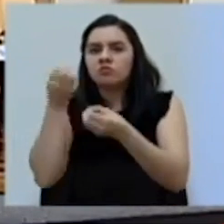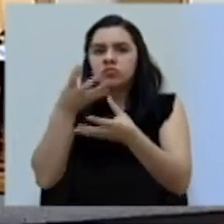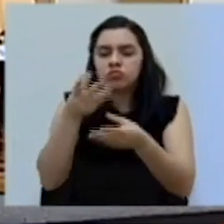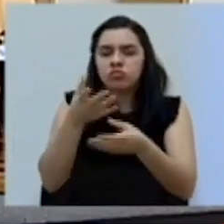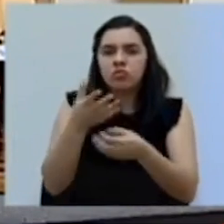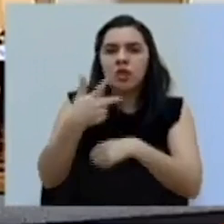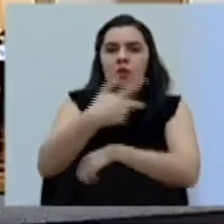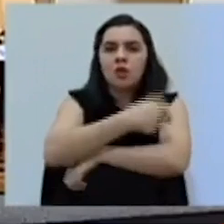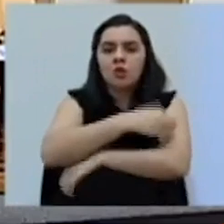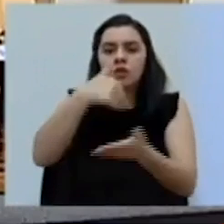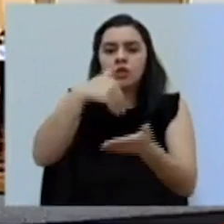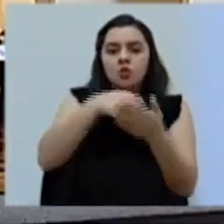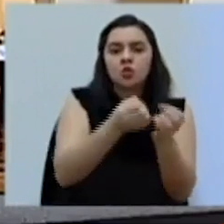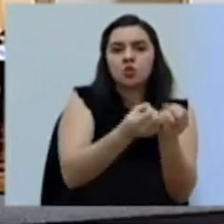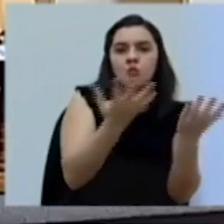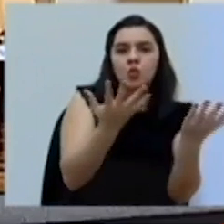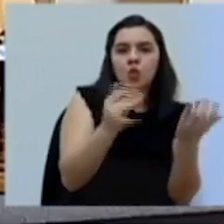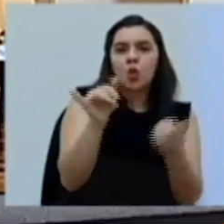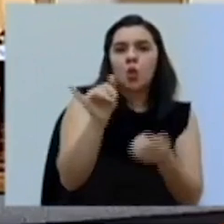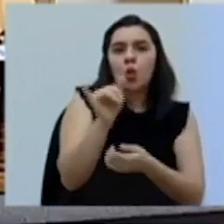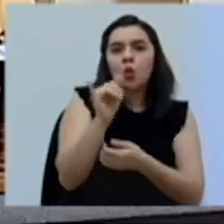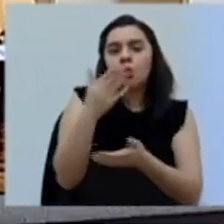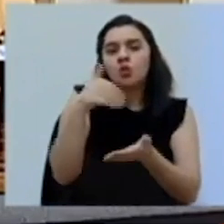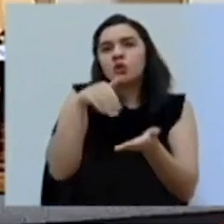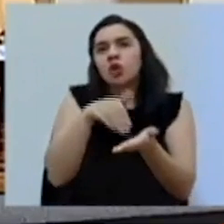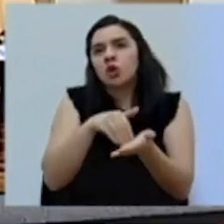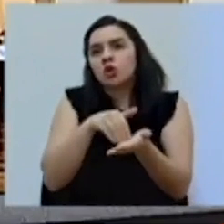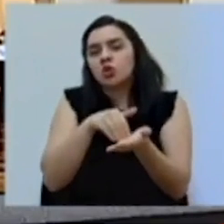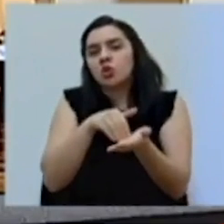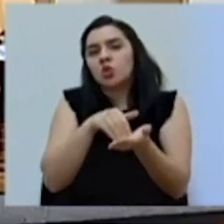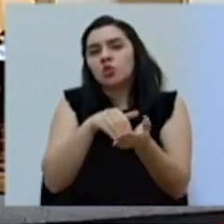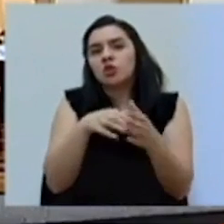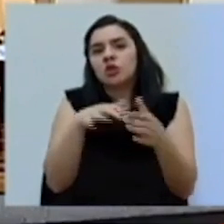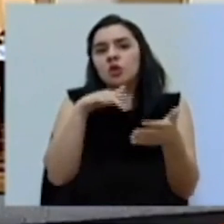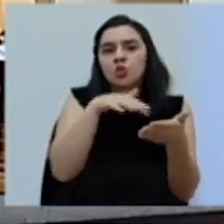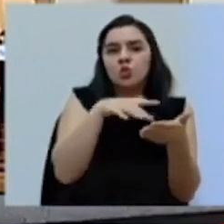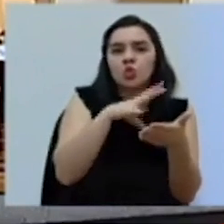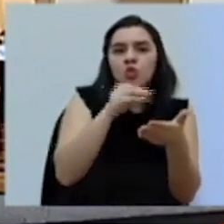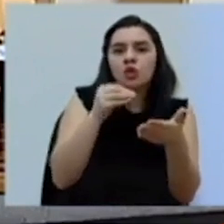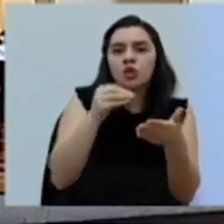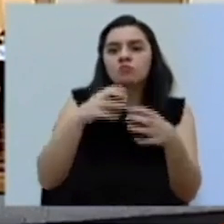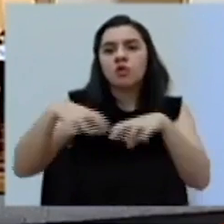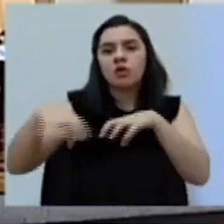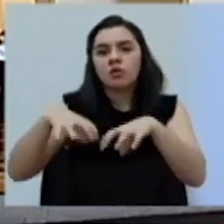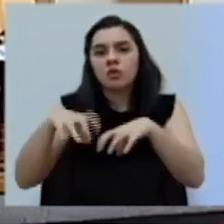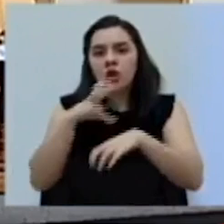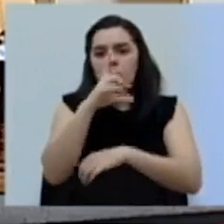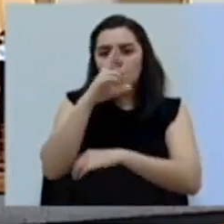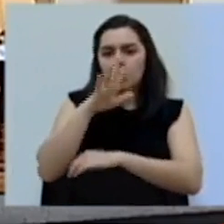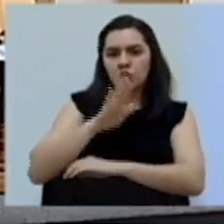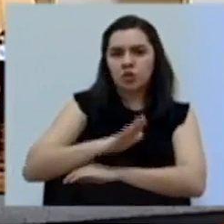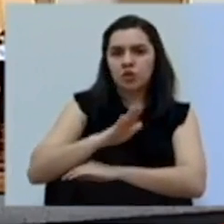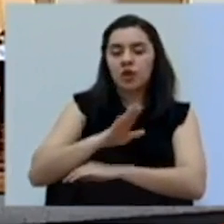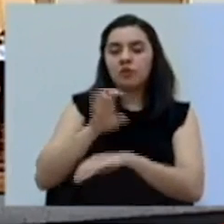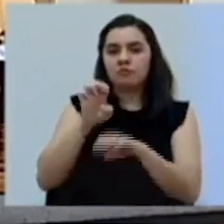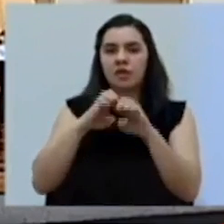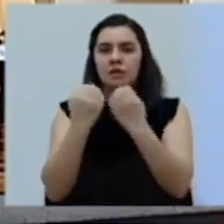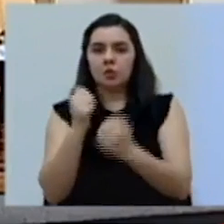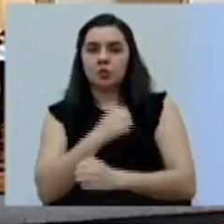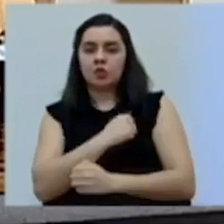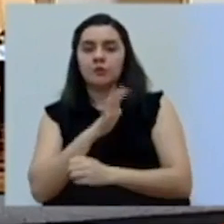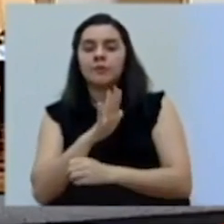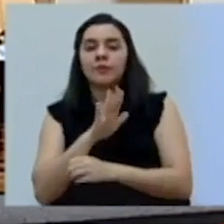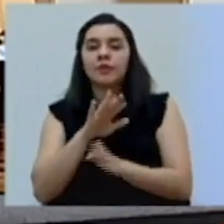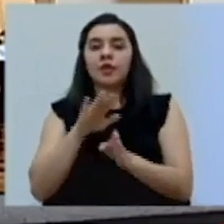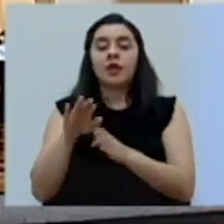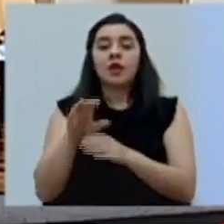vacunar en centros públicos como centros de convenciones y estudios. En Costa Rica, y estadios, perdón. En Costa